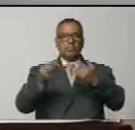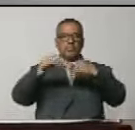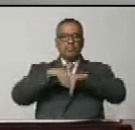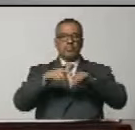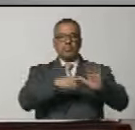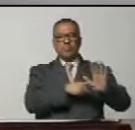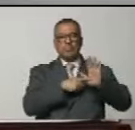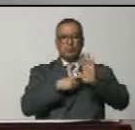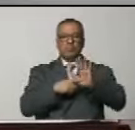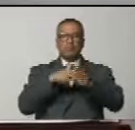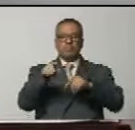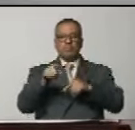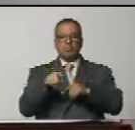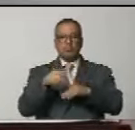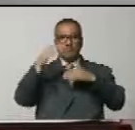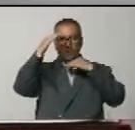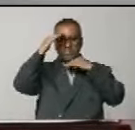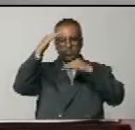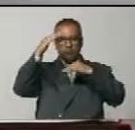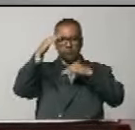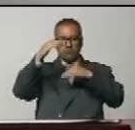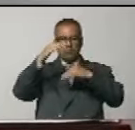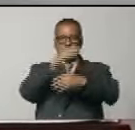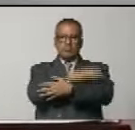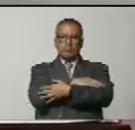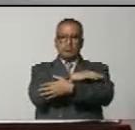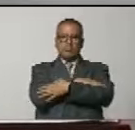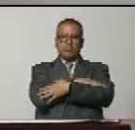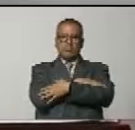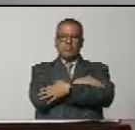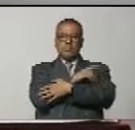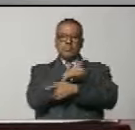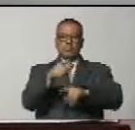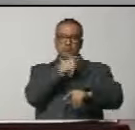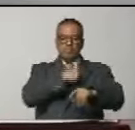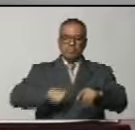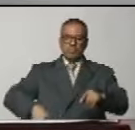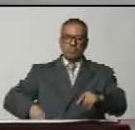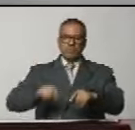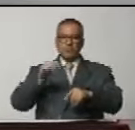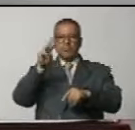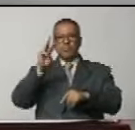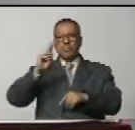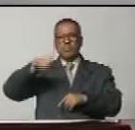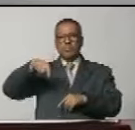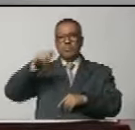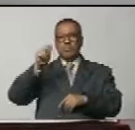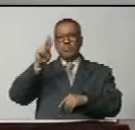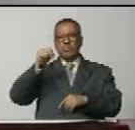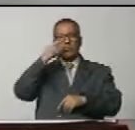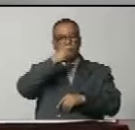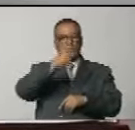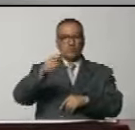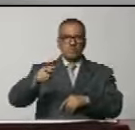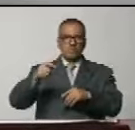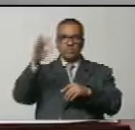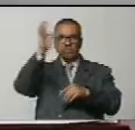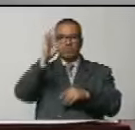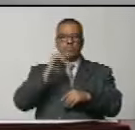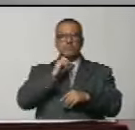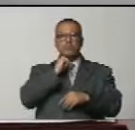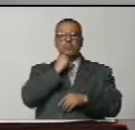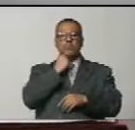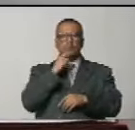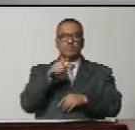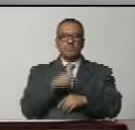presentado en salutación y felicitaciones al presidente Vladimir Putin y al pueblo de la gran federación